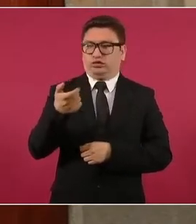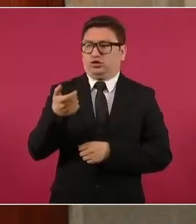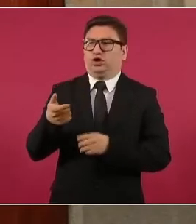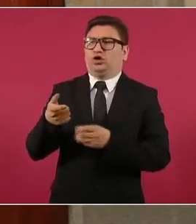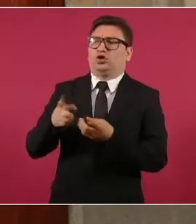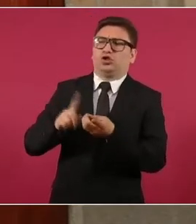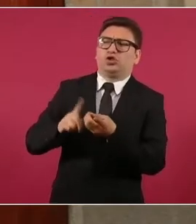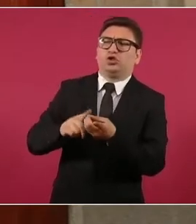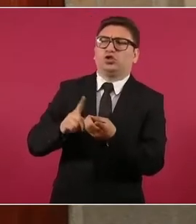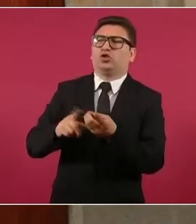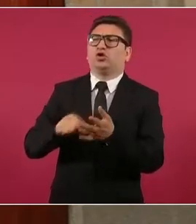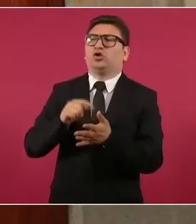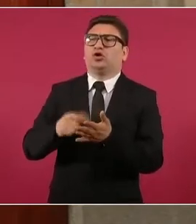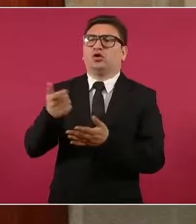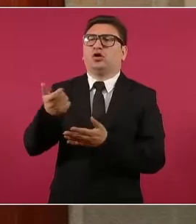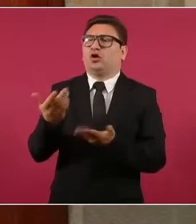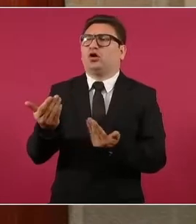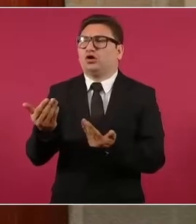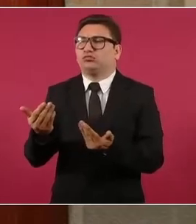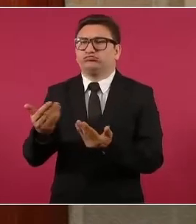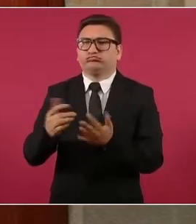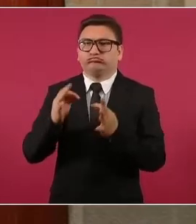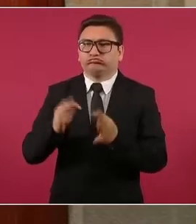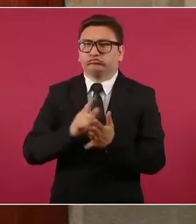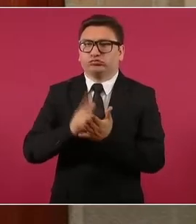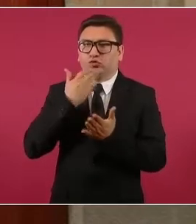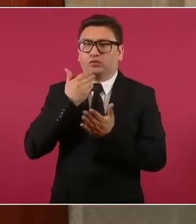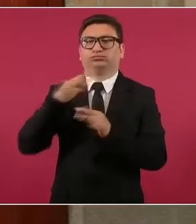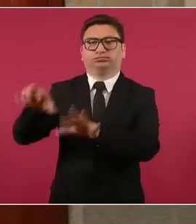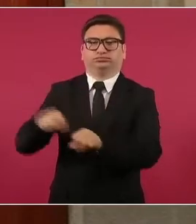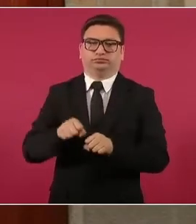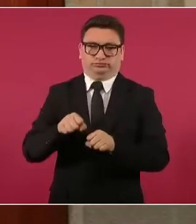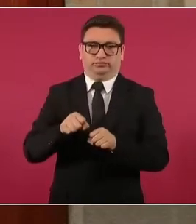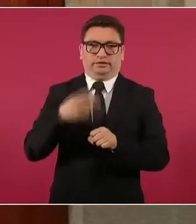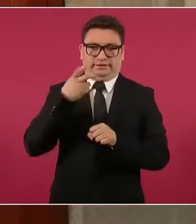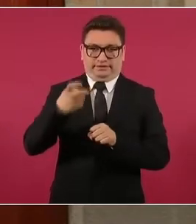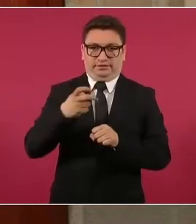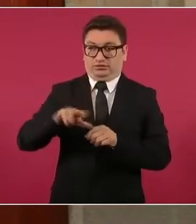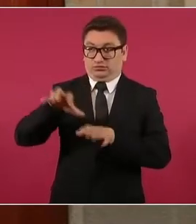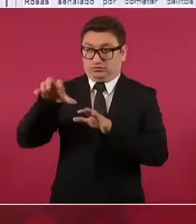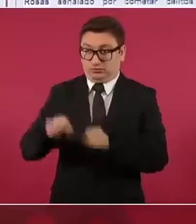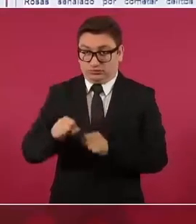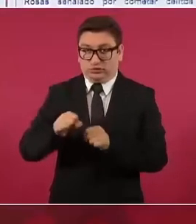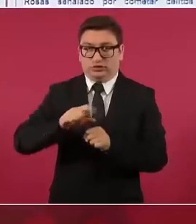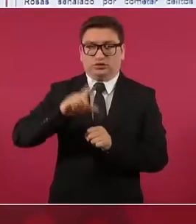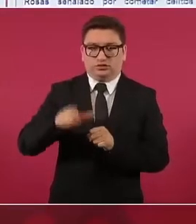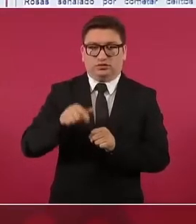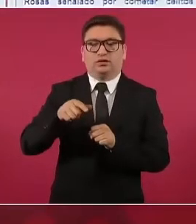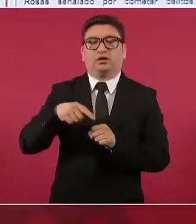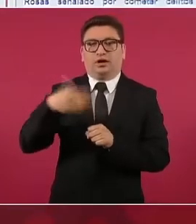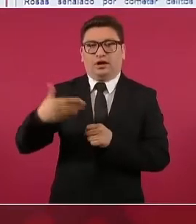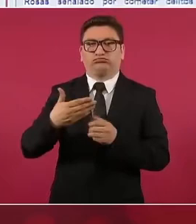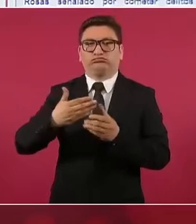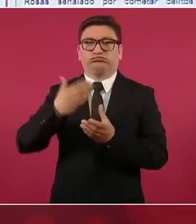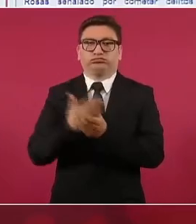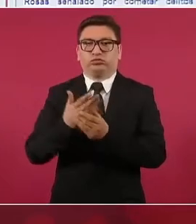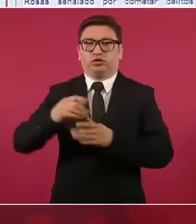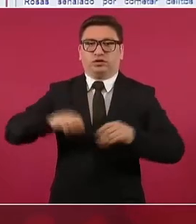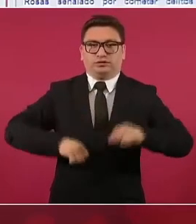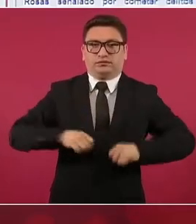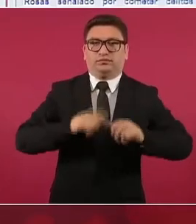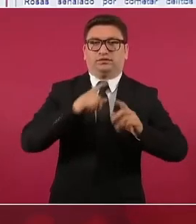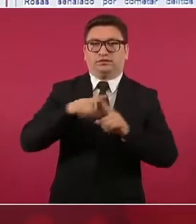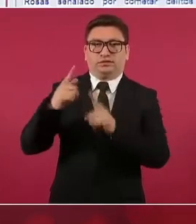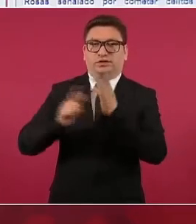acreditar su legal procedencia. Sin embargo, a partir de la detención y búsqueda se le están integrando nuevas actividades